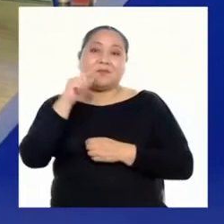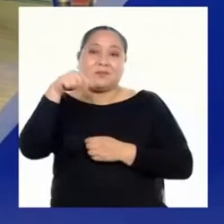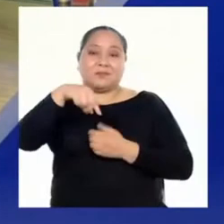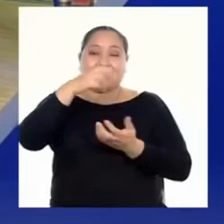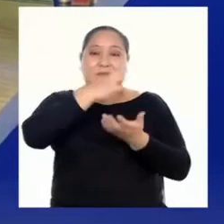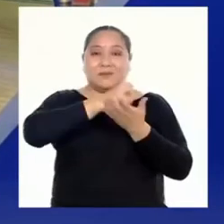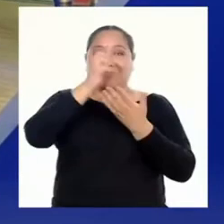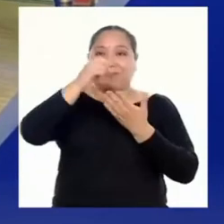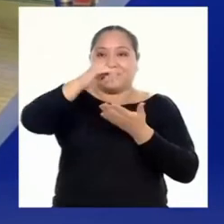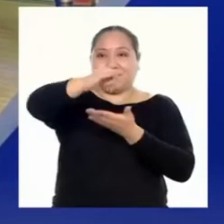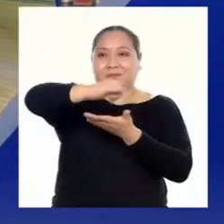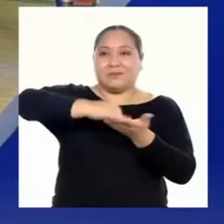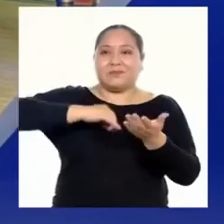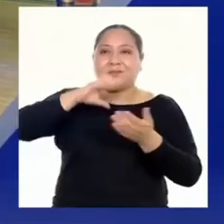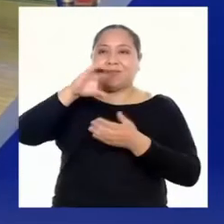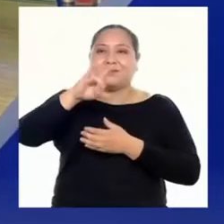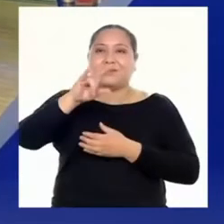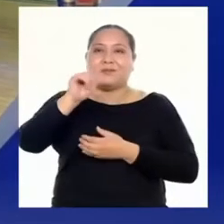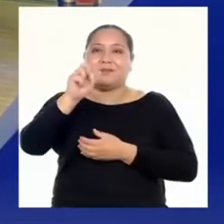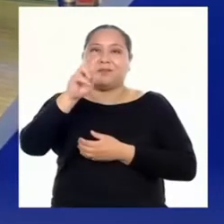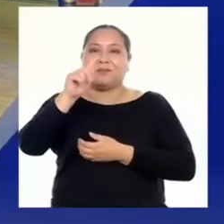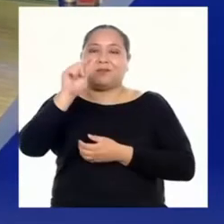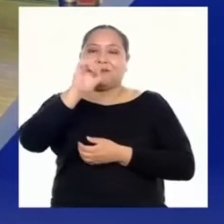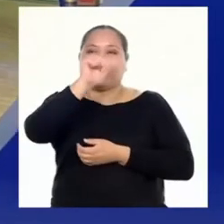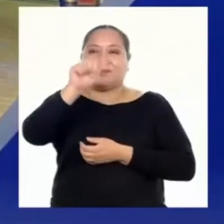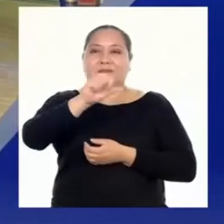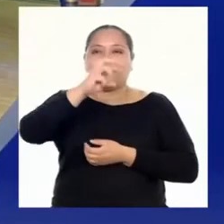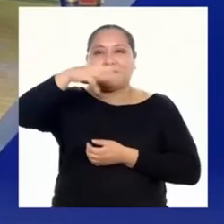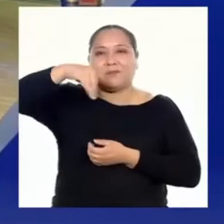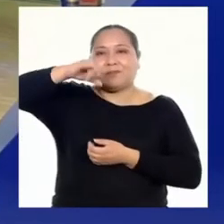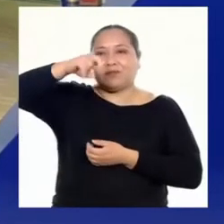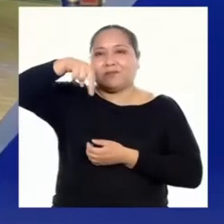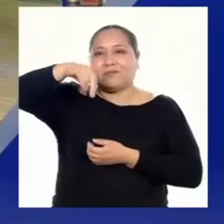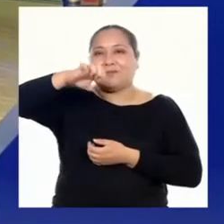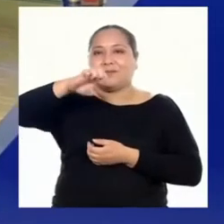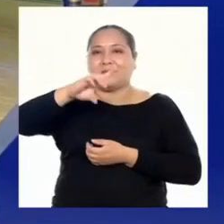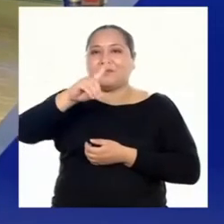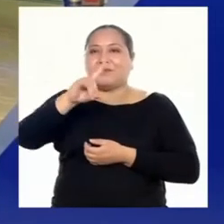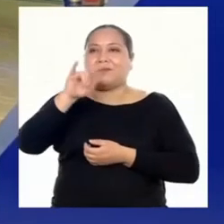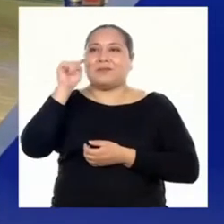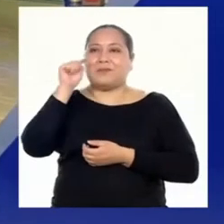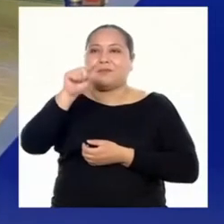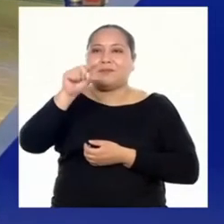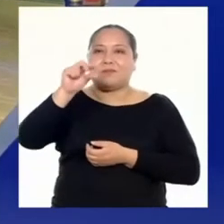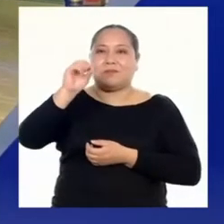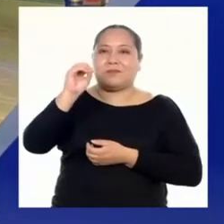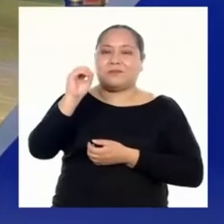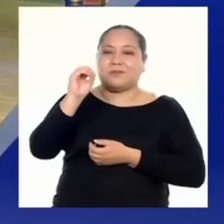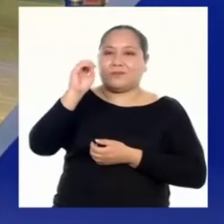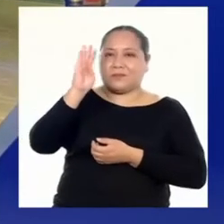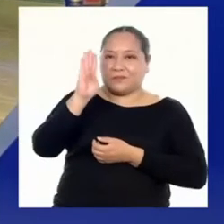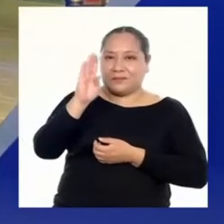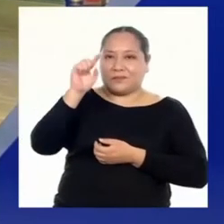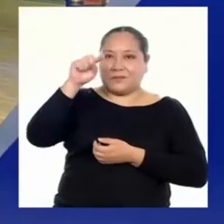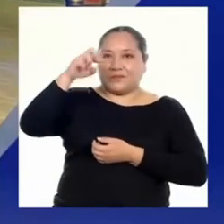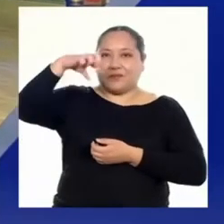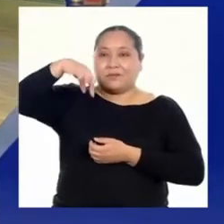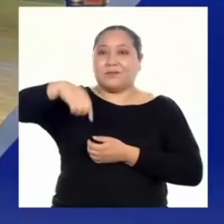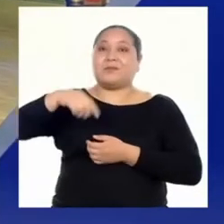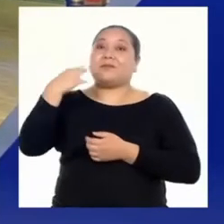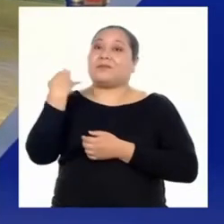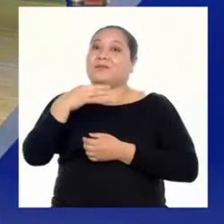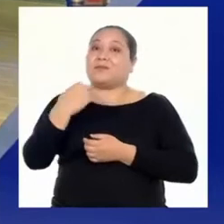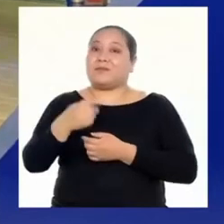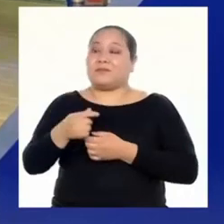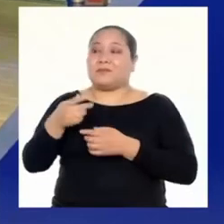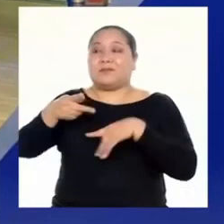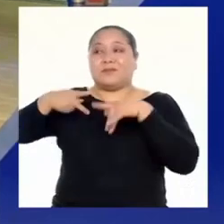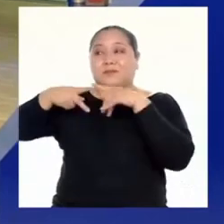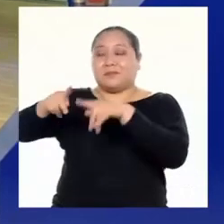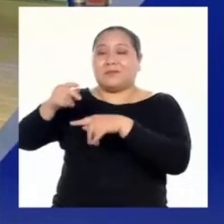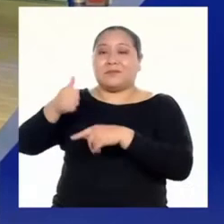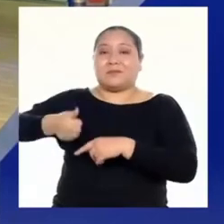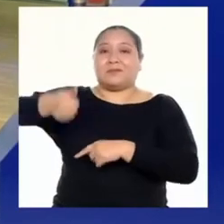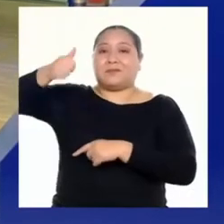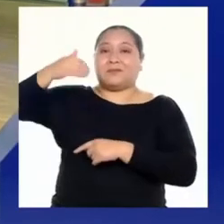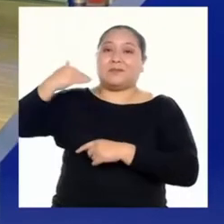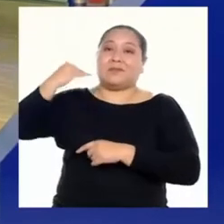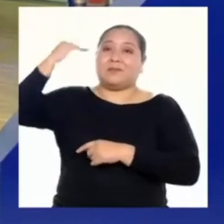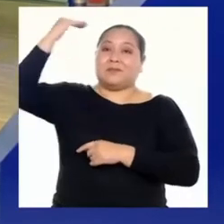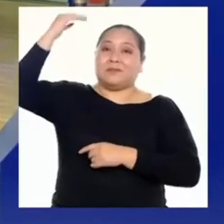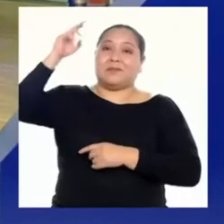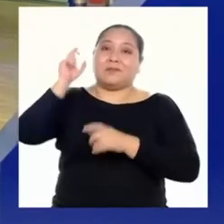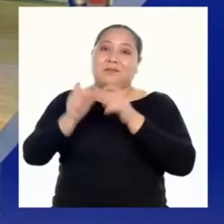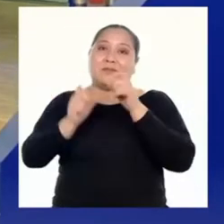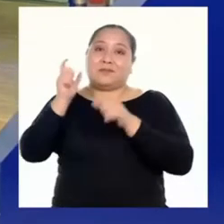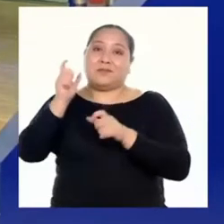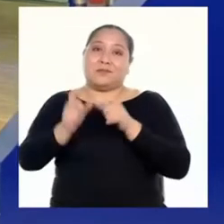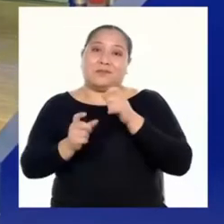sobre el programa al correo cuarto.arroba.minedu.com.p Siempre con la autorización de un adulto. Con las